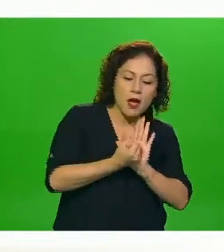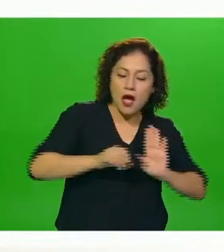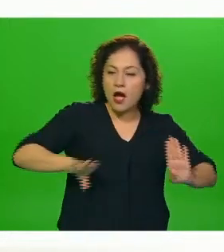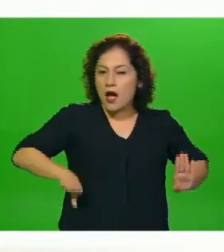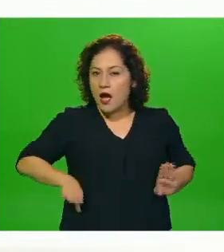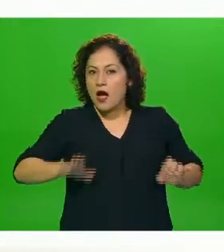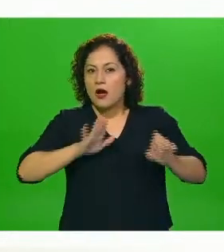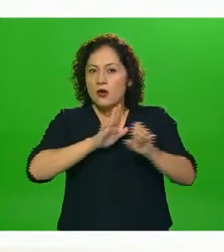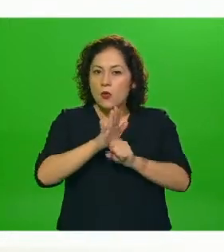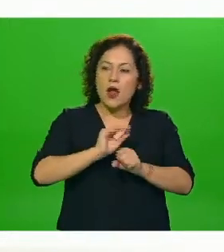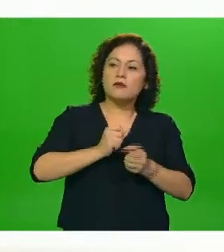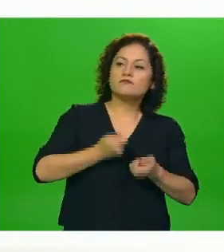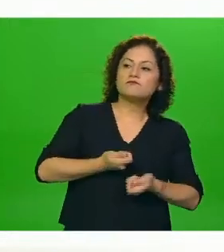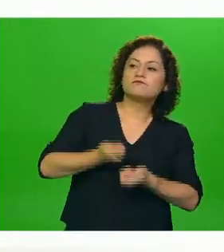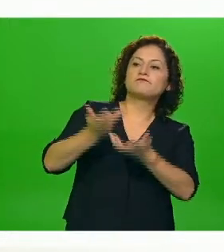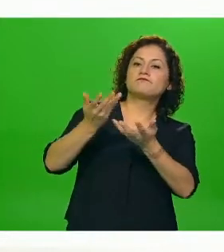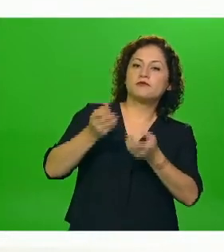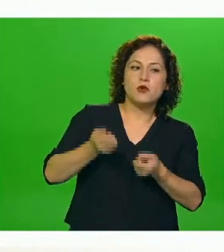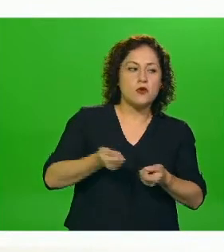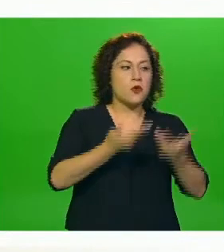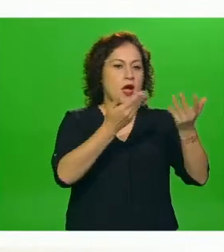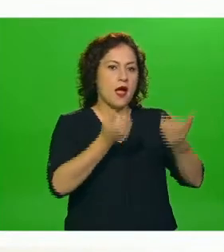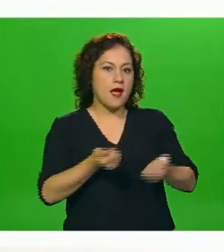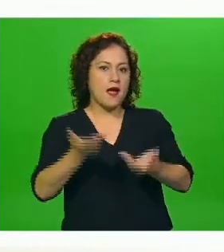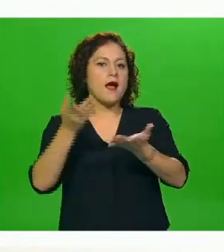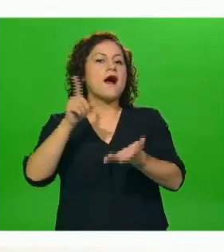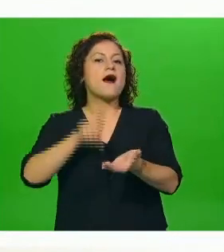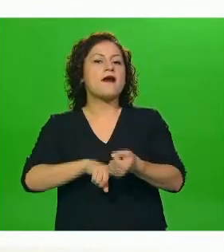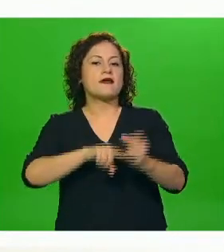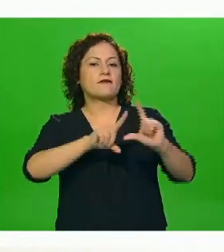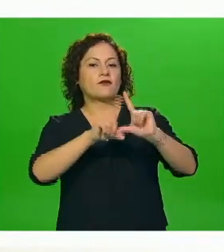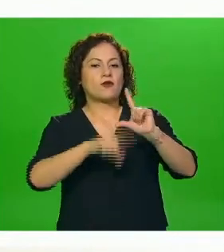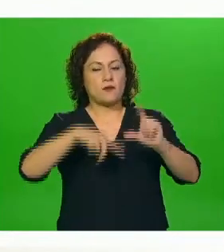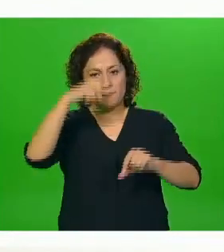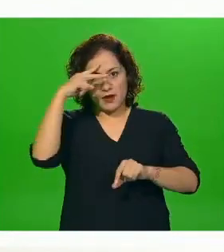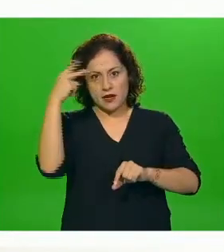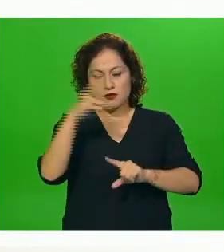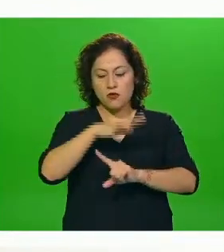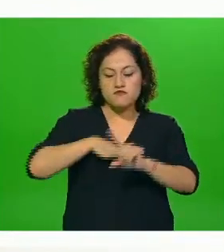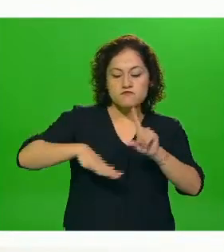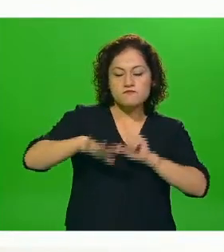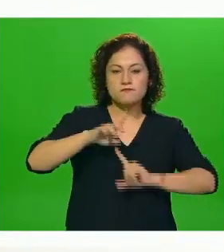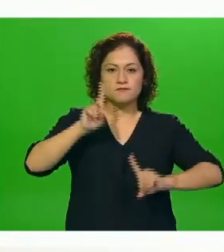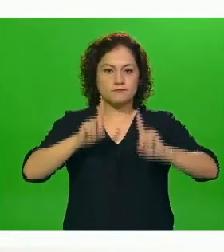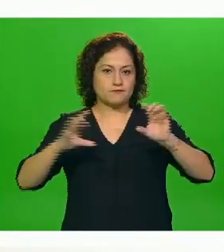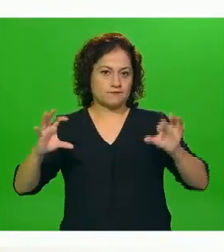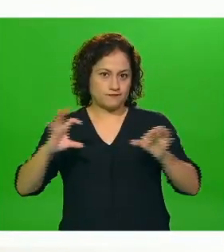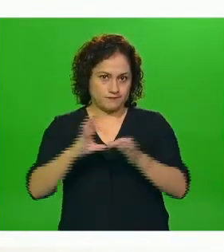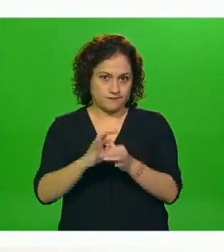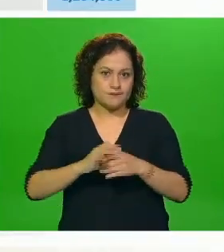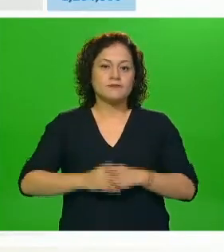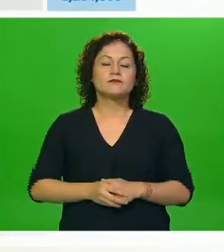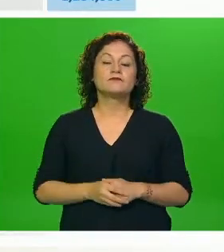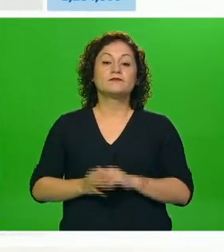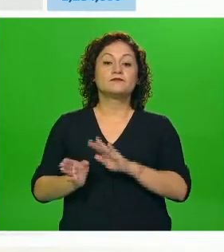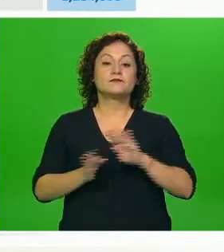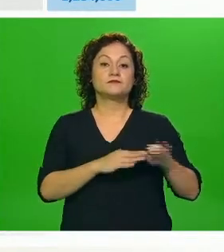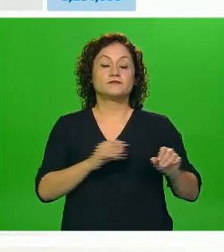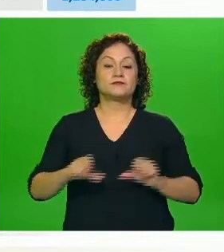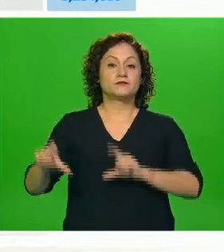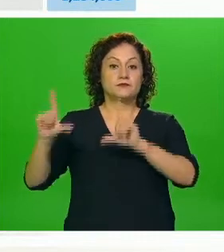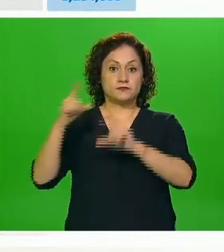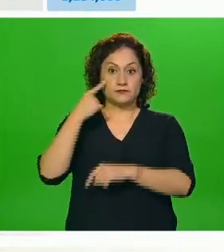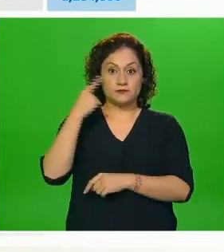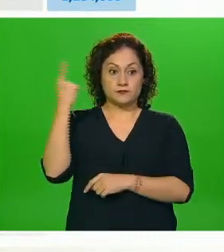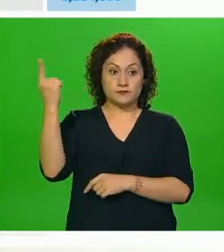poblacionales que se tienen que abordar en el territorio mexicano en la siguiente diapositiva podemos precisamente